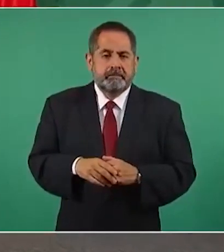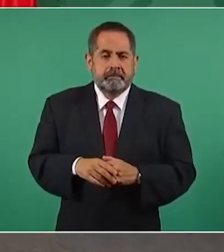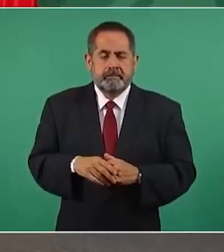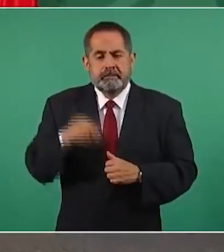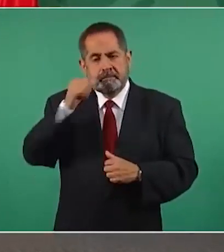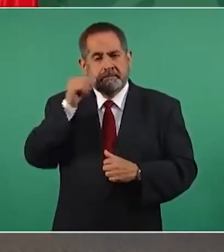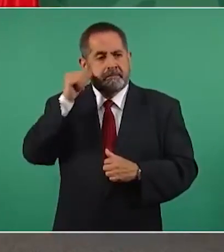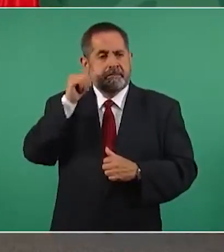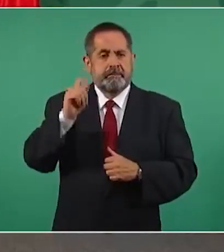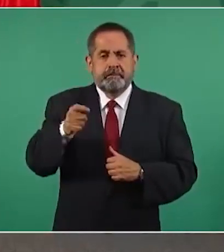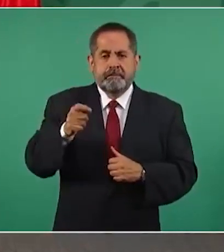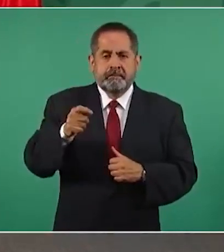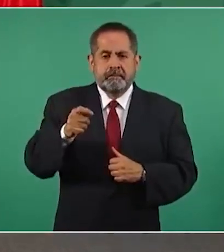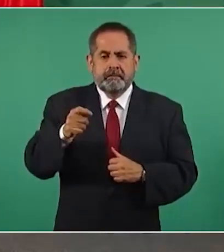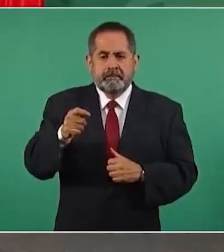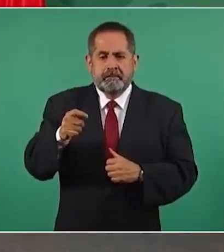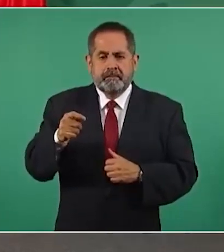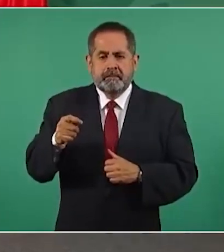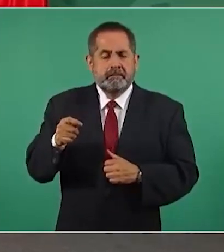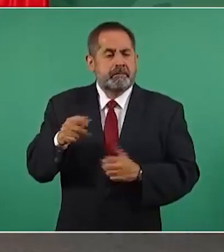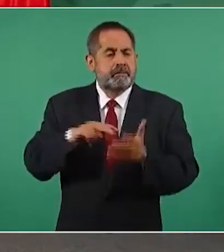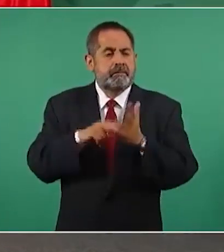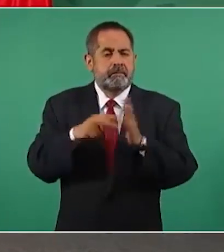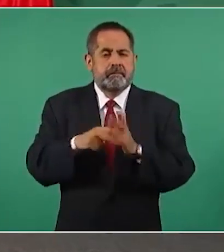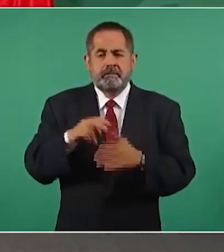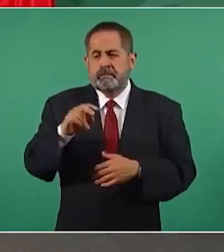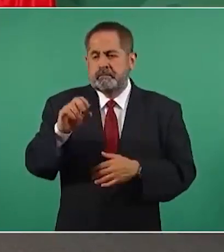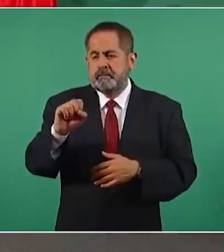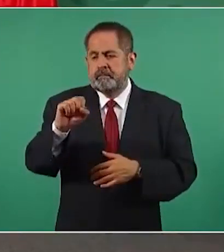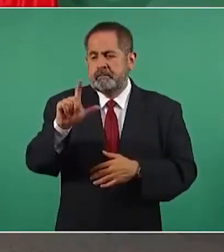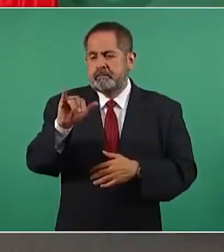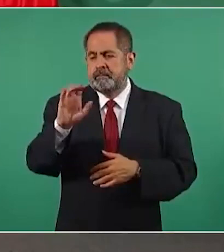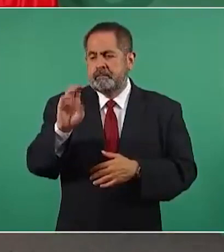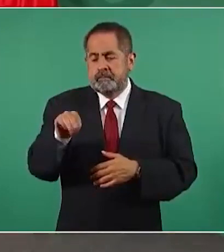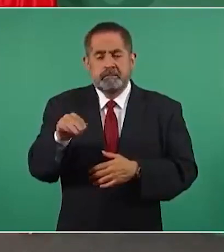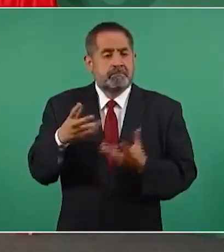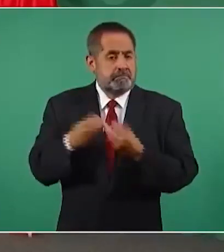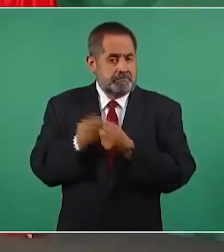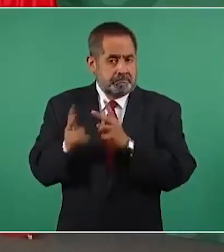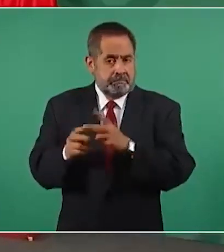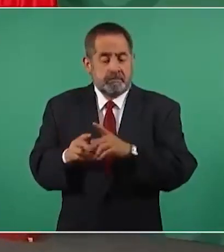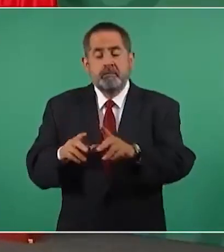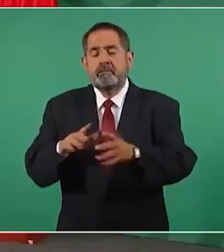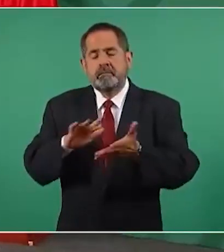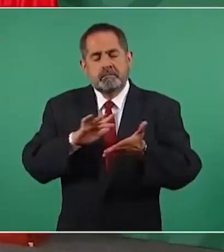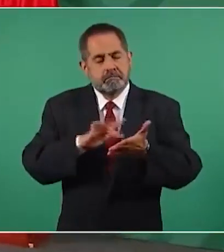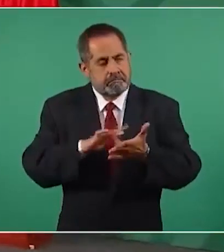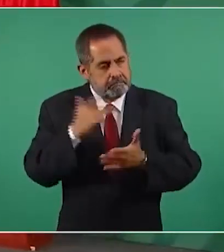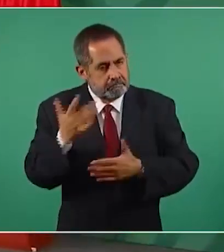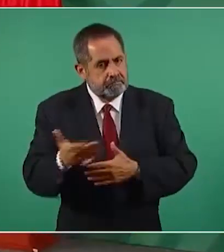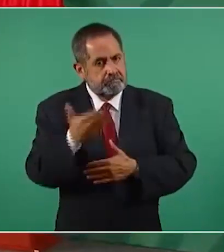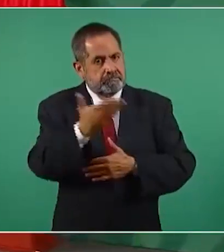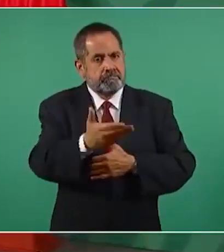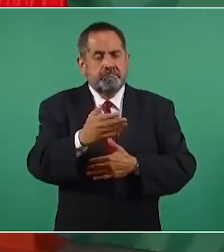Estuvo el ingeniero Carlos Slim. Quiero agradecerle